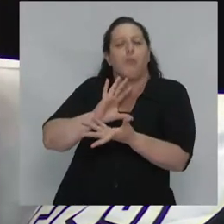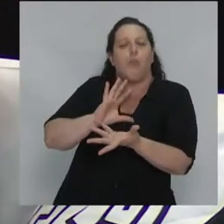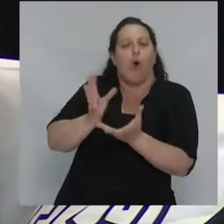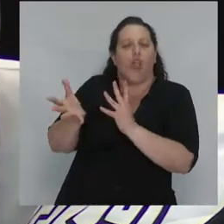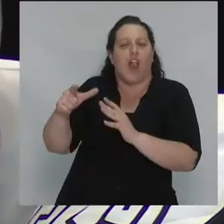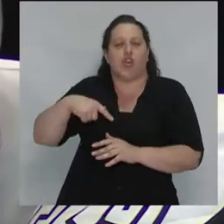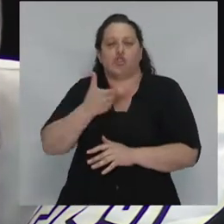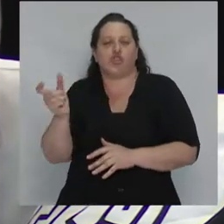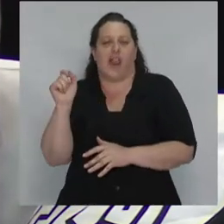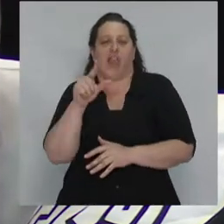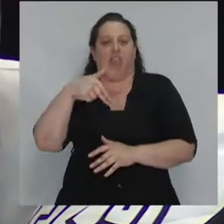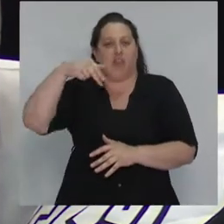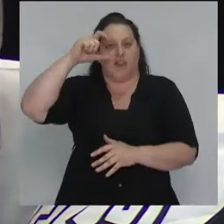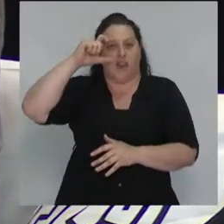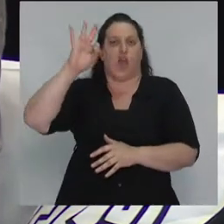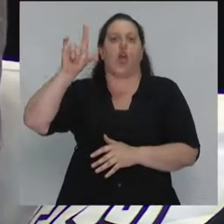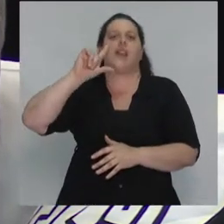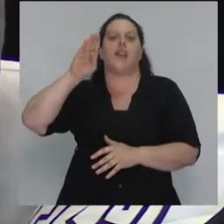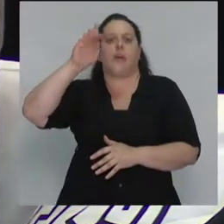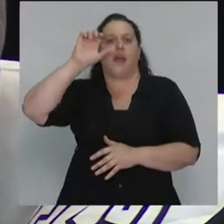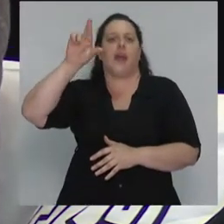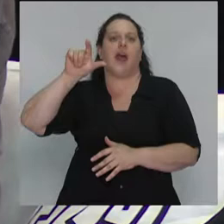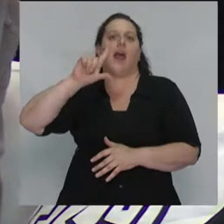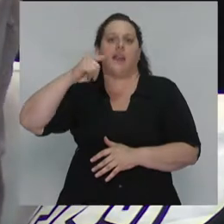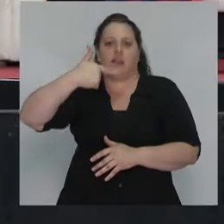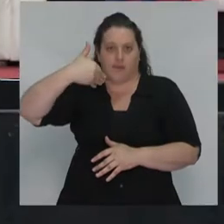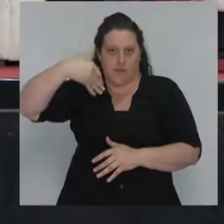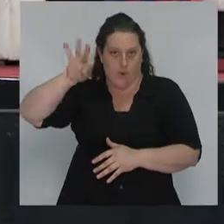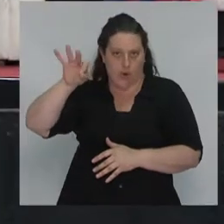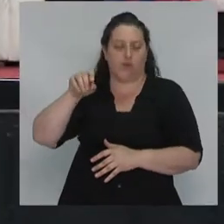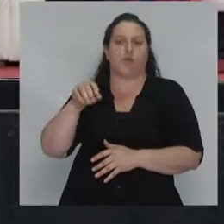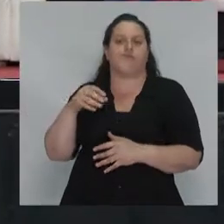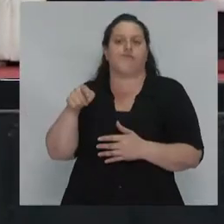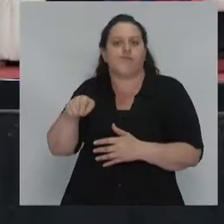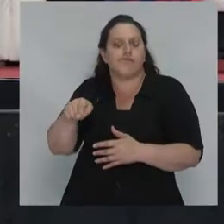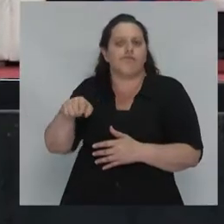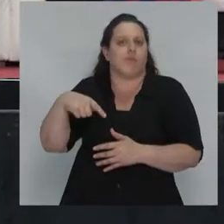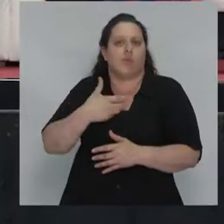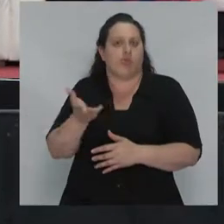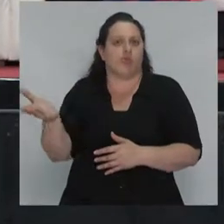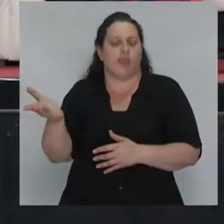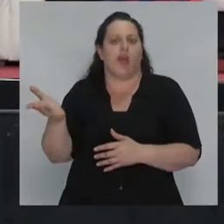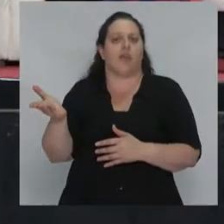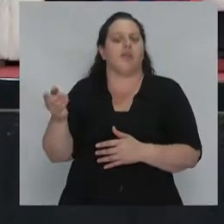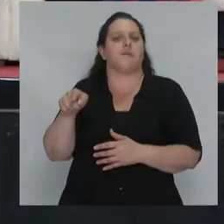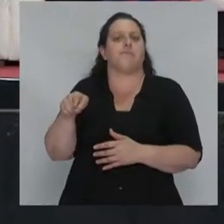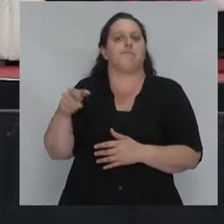neoliberalismo. esta explosión social contiene